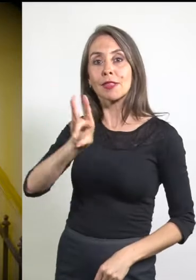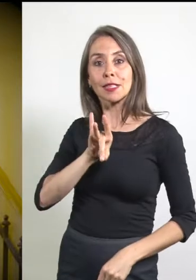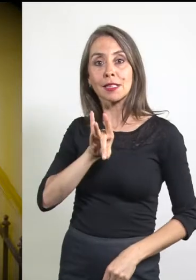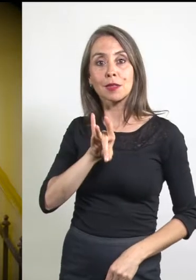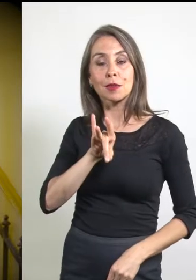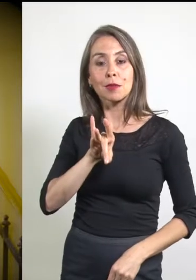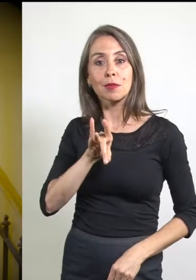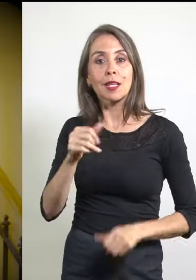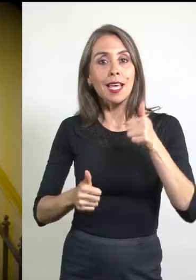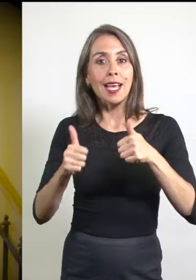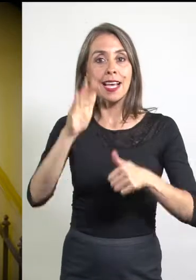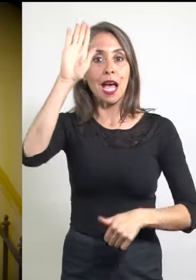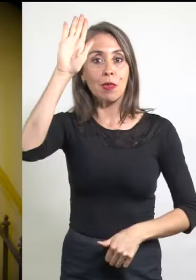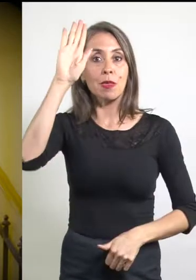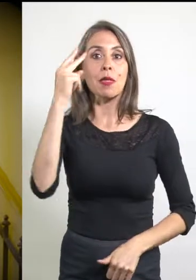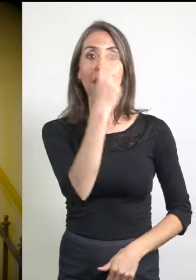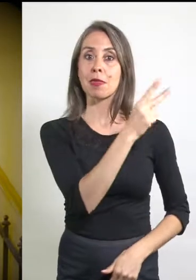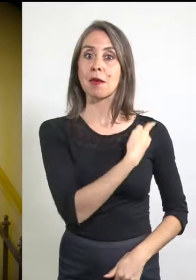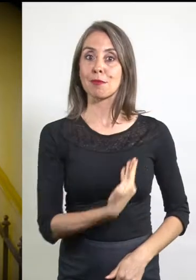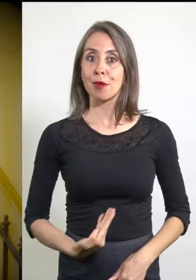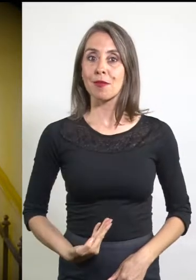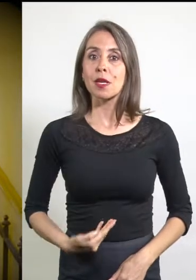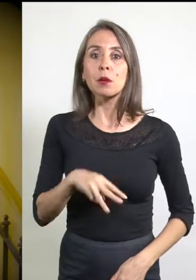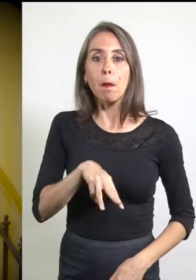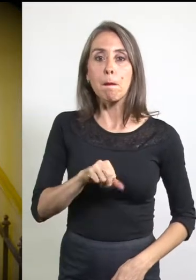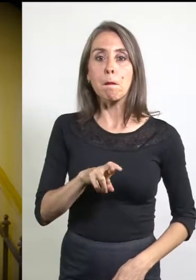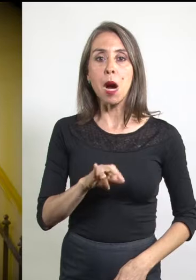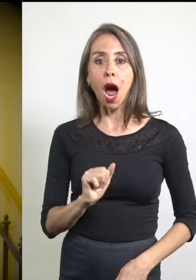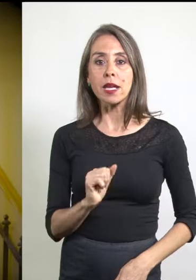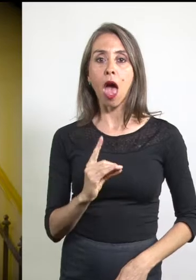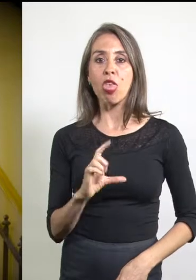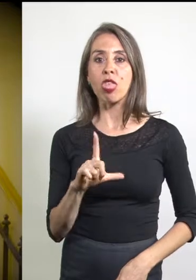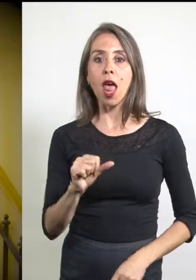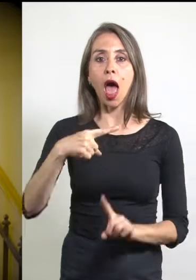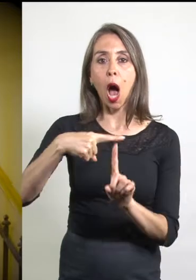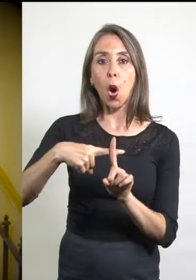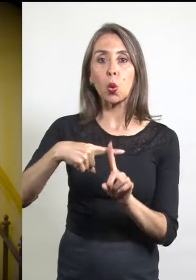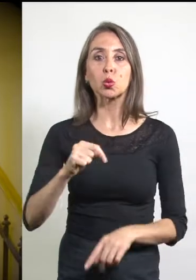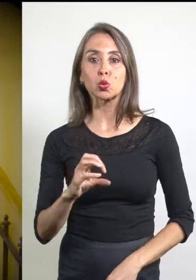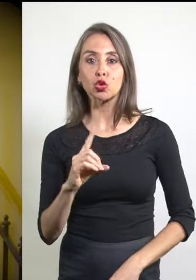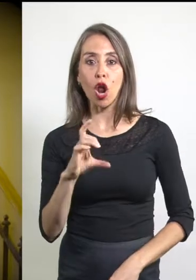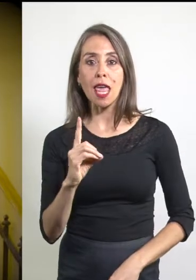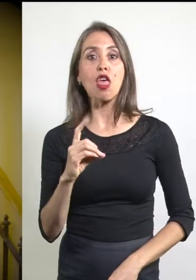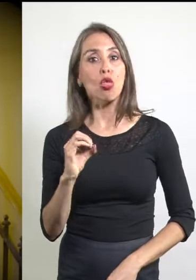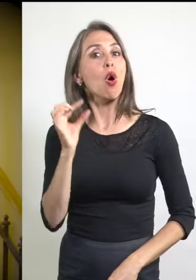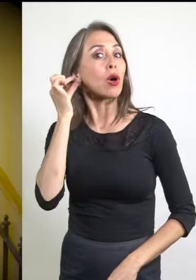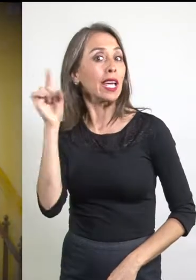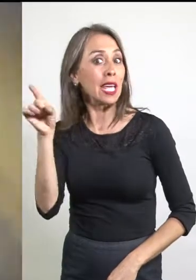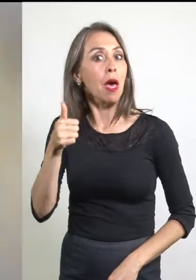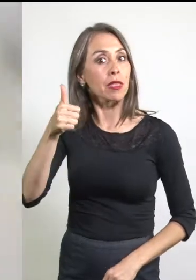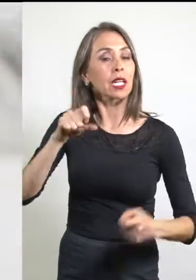como candidata por parte del gobierno a María de la Cruz Toledo, una dirigente muy